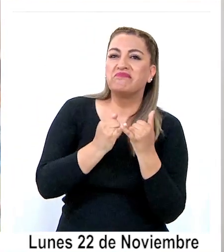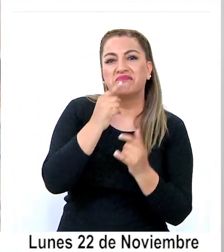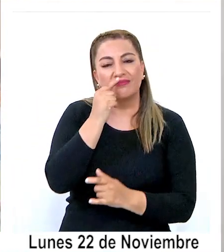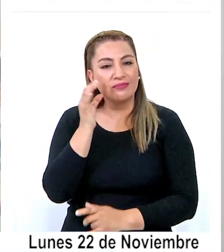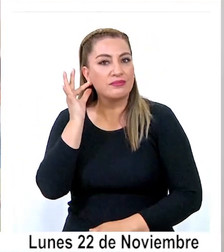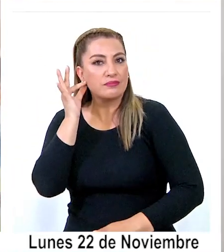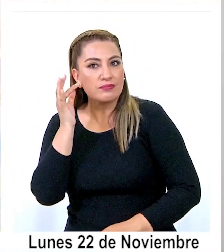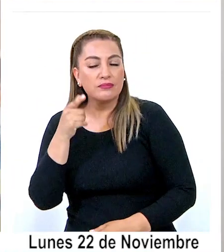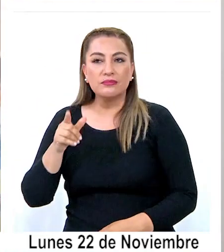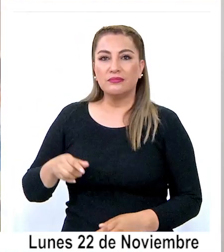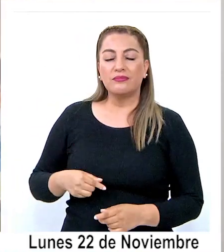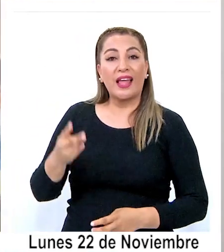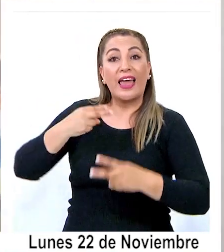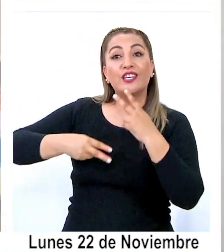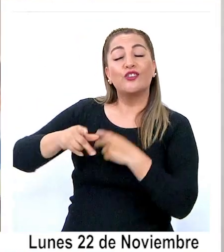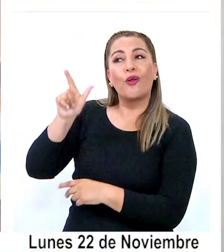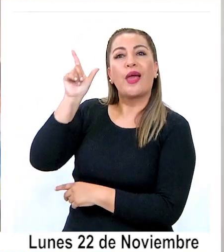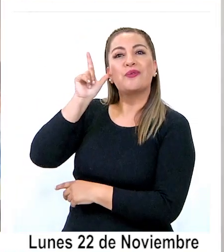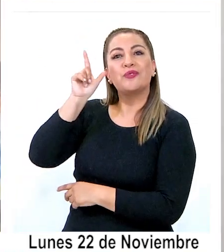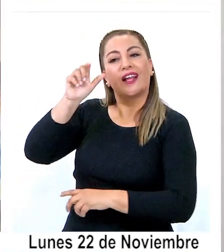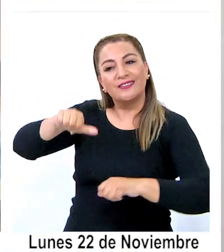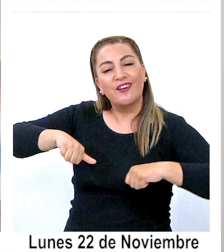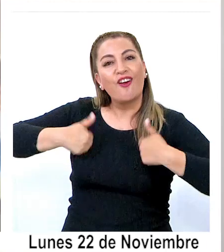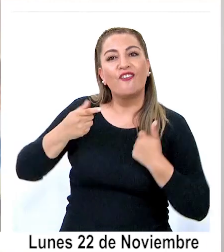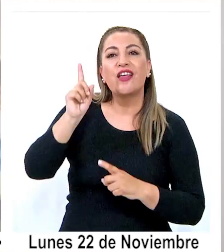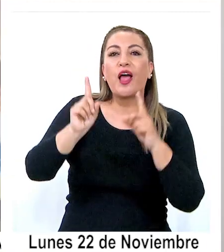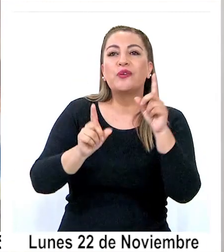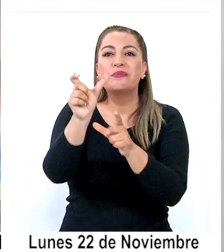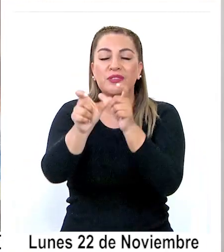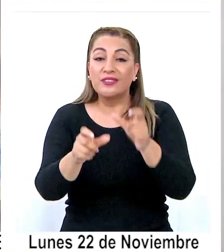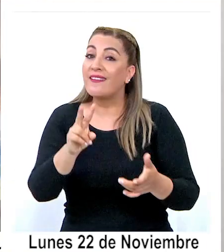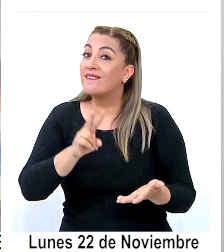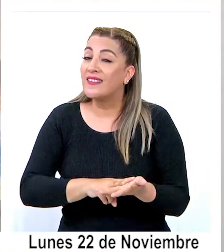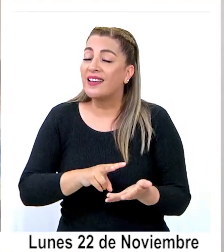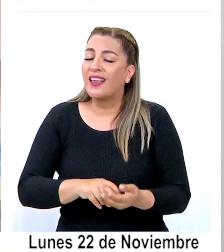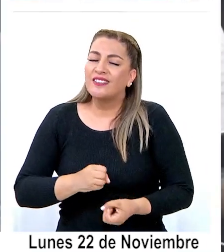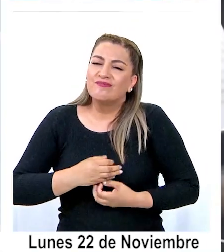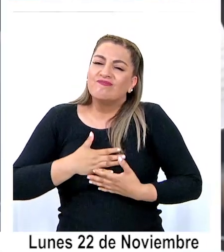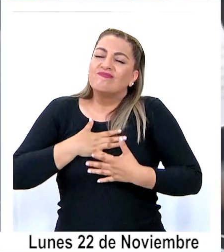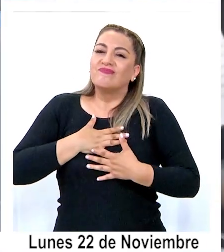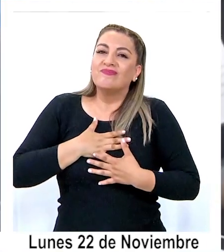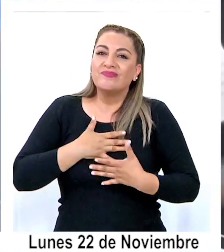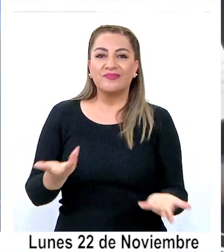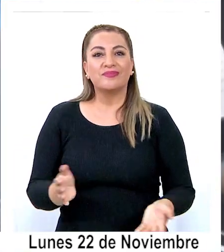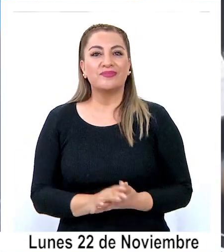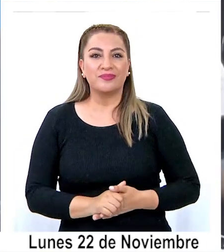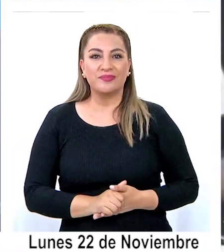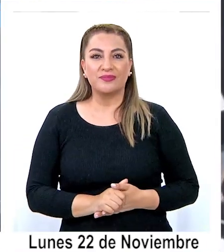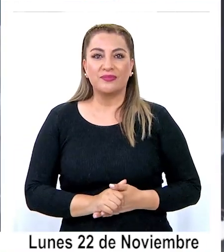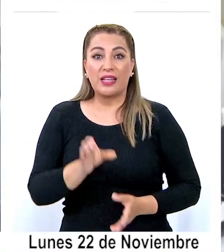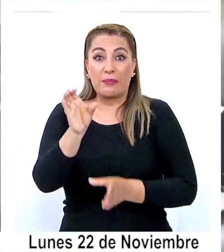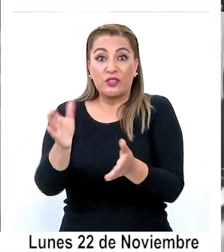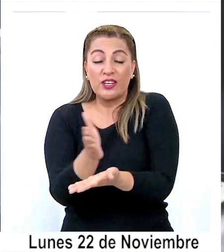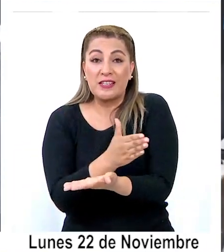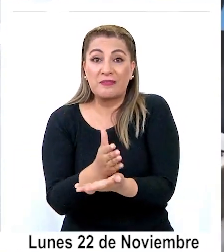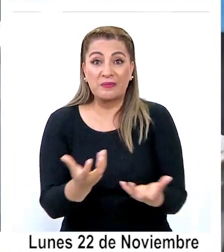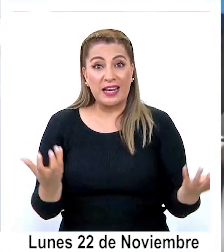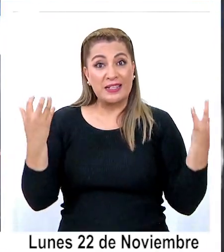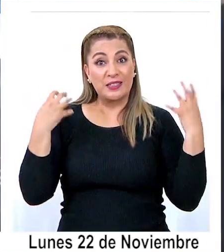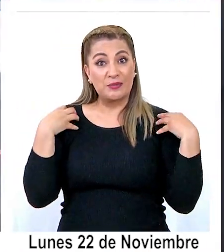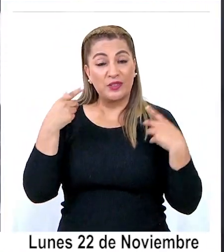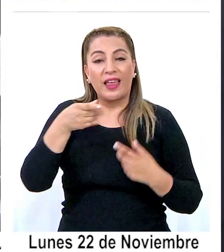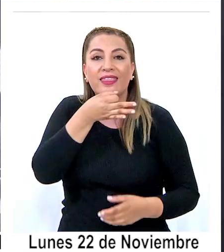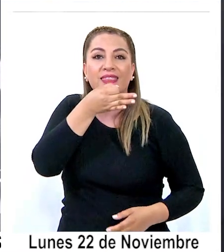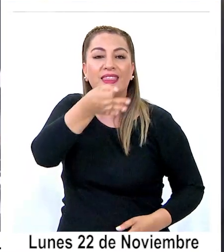amigas, escuchar las historias de juventud de muchos pampinos, de verdad, reconforta el corazón. Los organizadores de la actividad